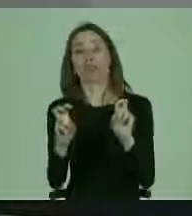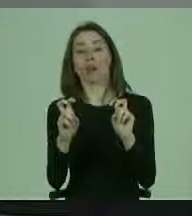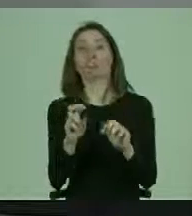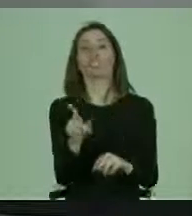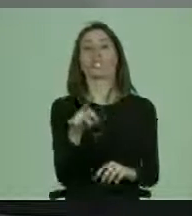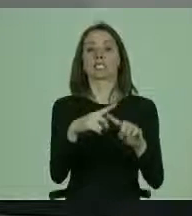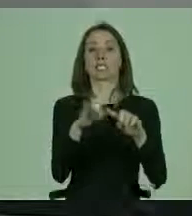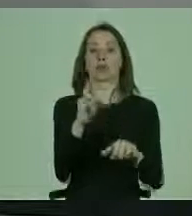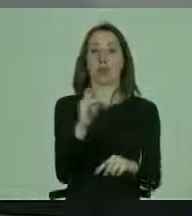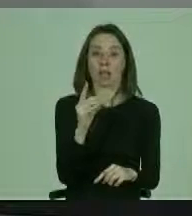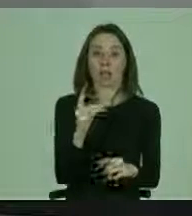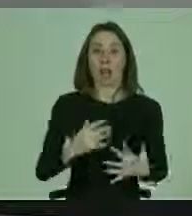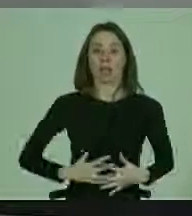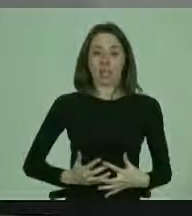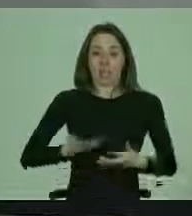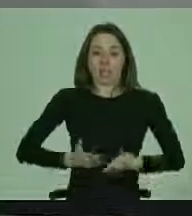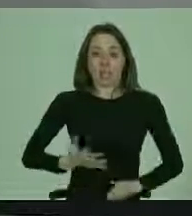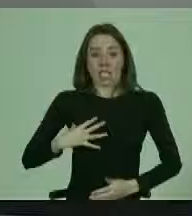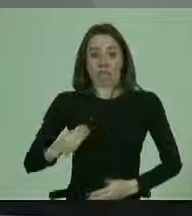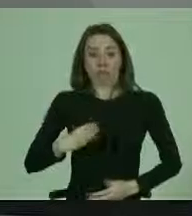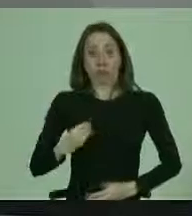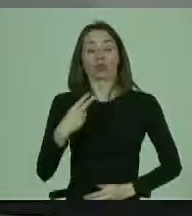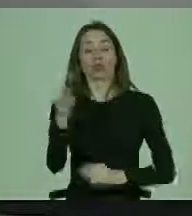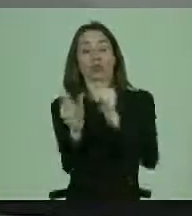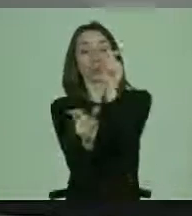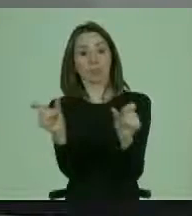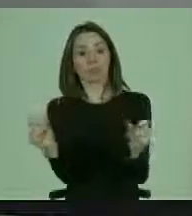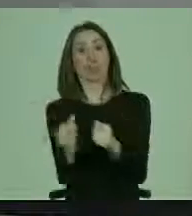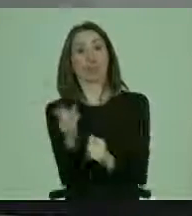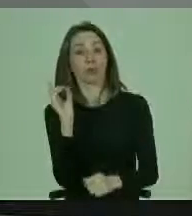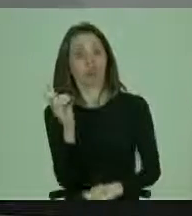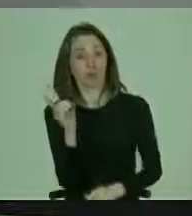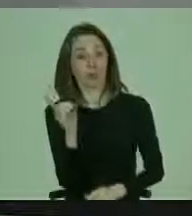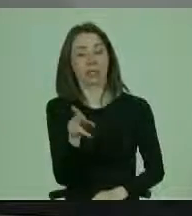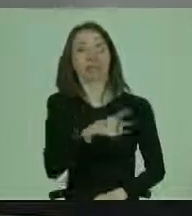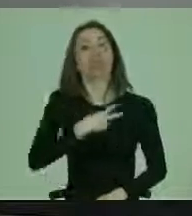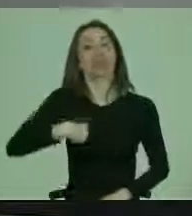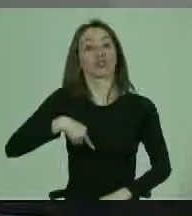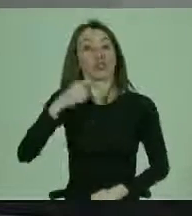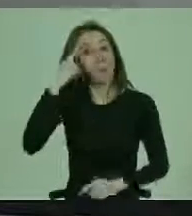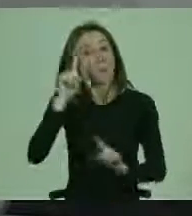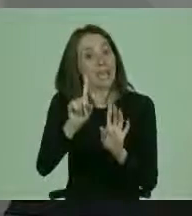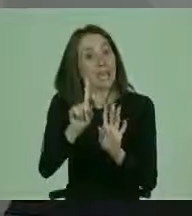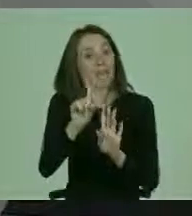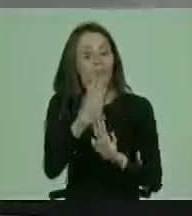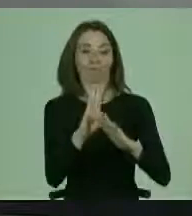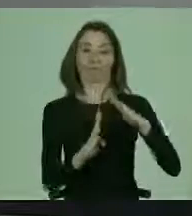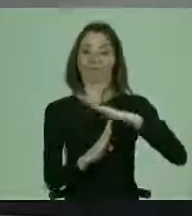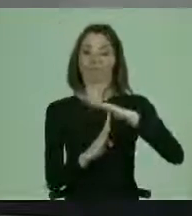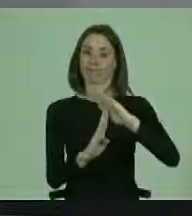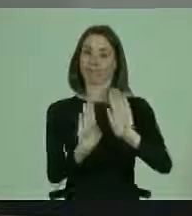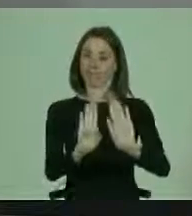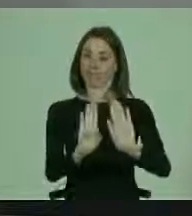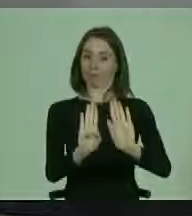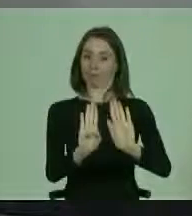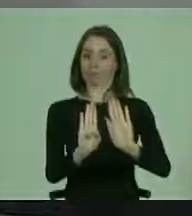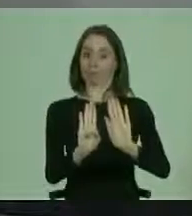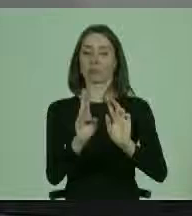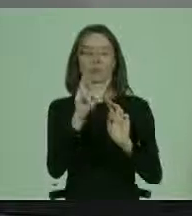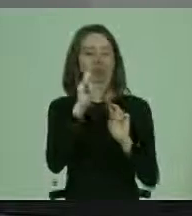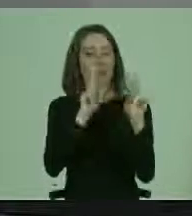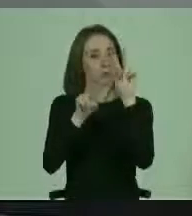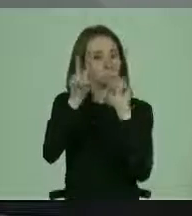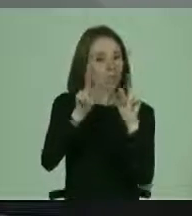tratándose de personas con discapacidad. Pero nosotros tenemos que aquí hacer un alto, porque aquí podemos